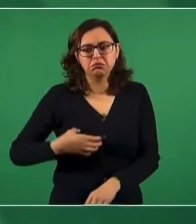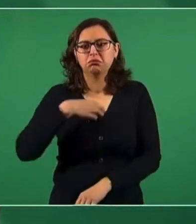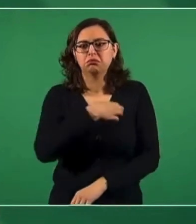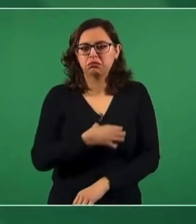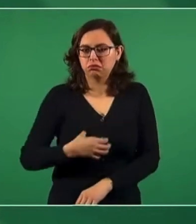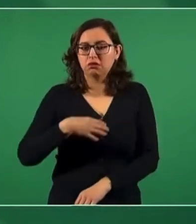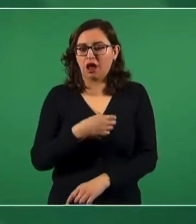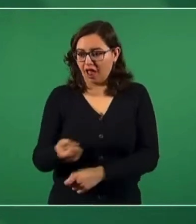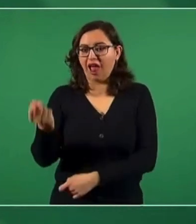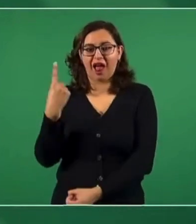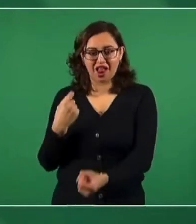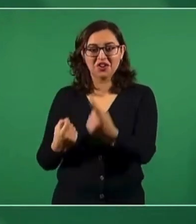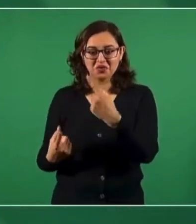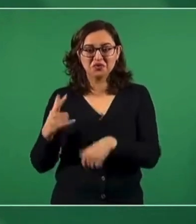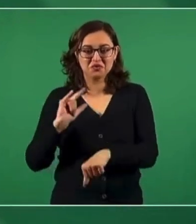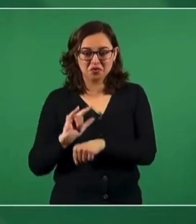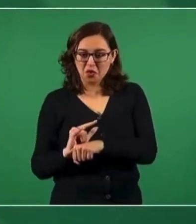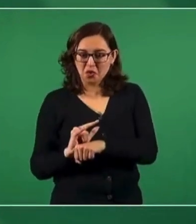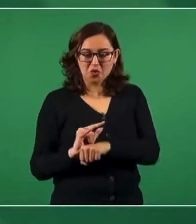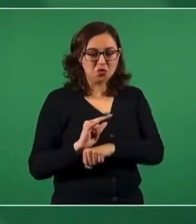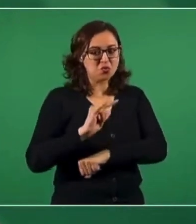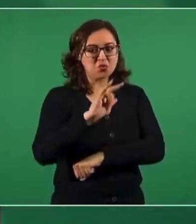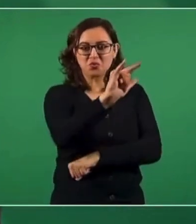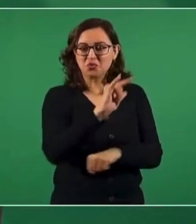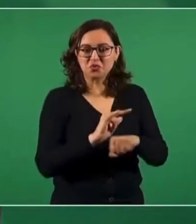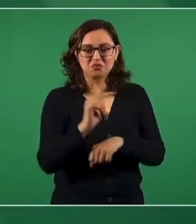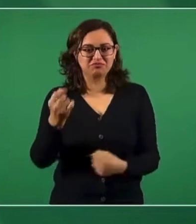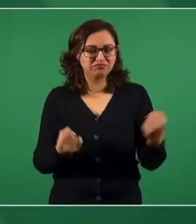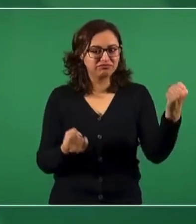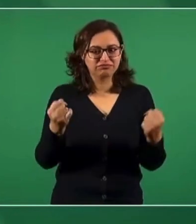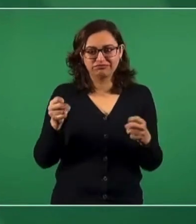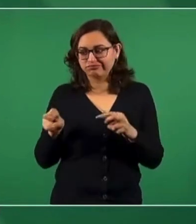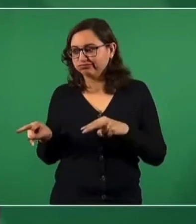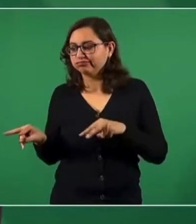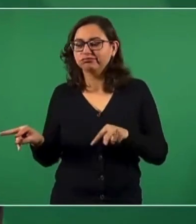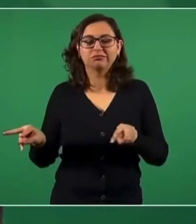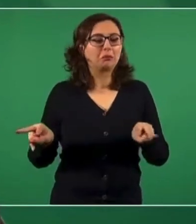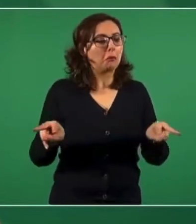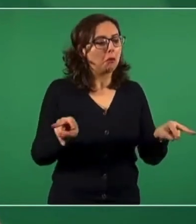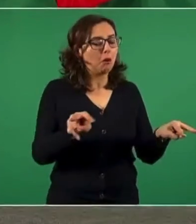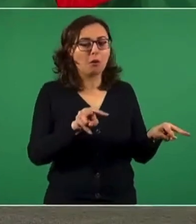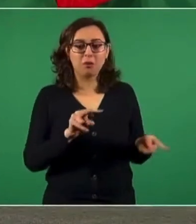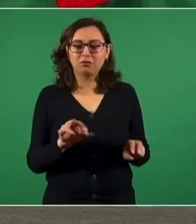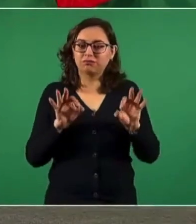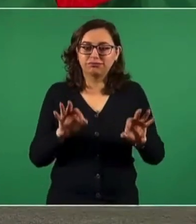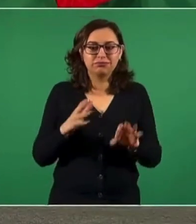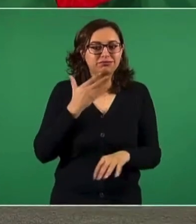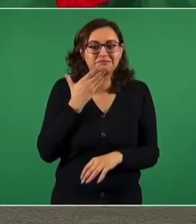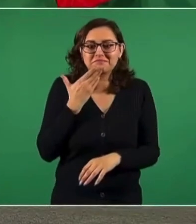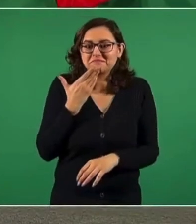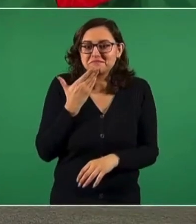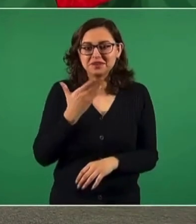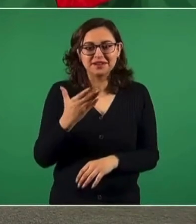despegaron del aeropuerto. Están viendo que es una gran obra. Yo quisiera que todos los